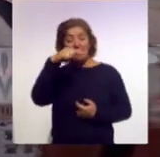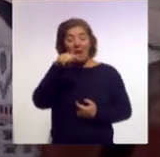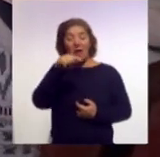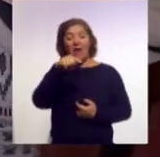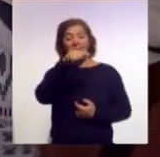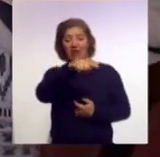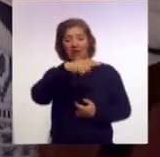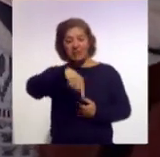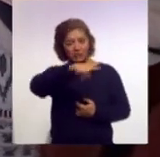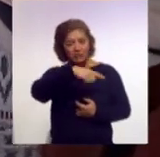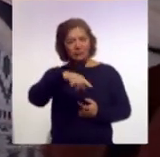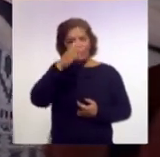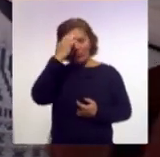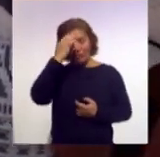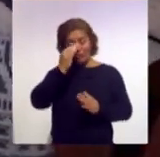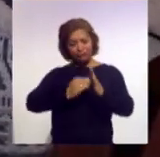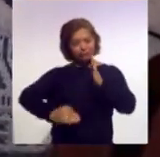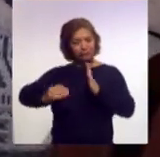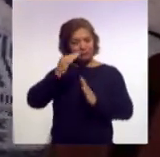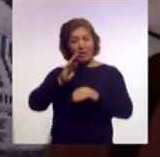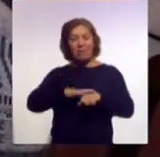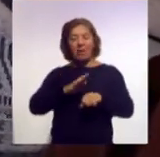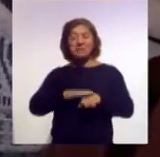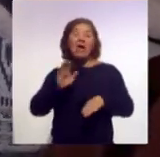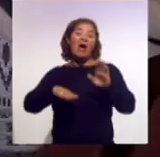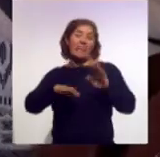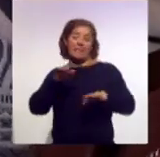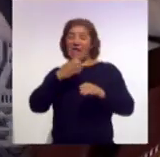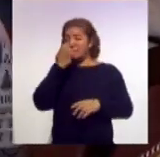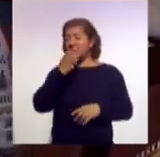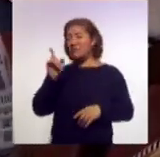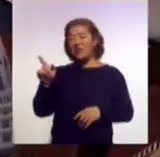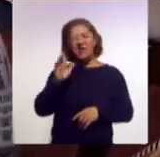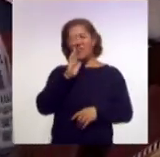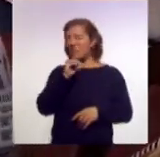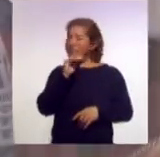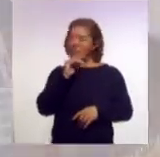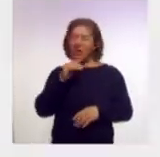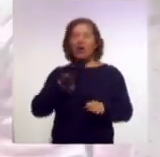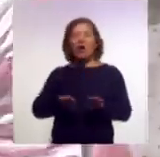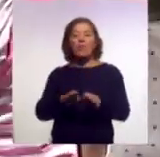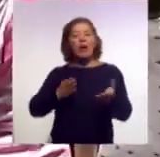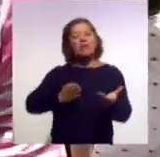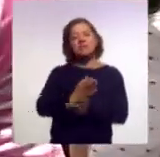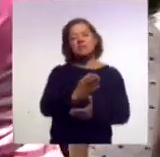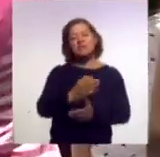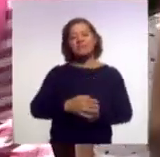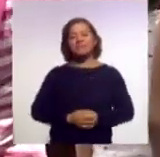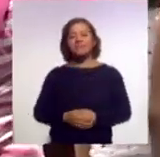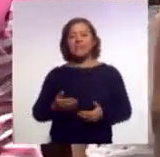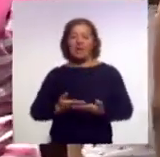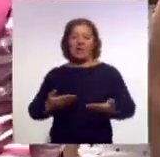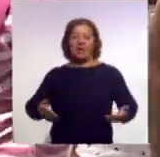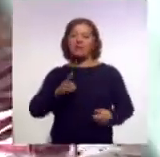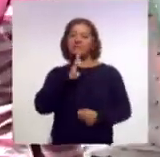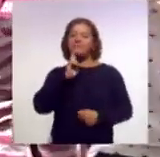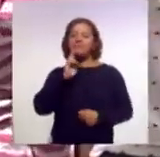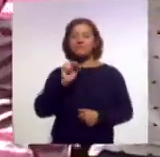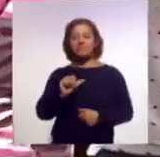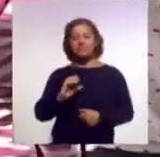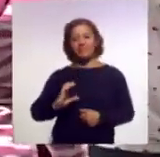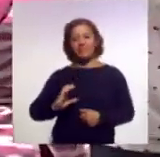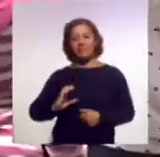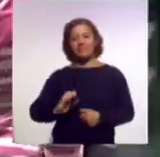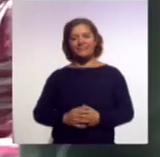cosas que a lo mejor en la escuela no pueden como tener ese acceso. Para Ahora Noticias, Altagracia